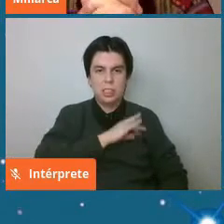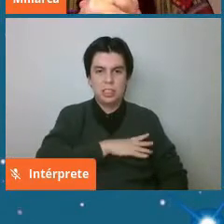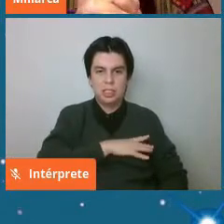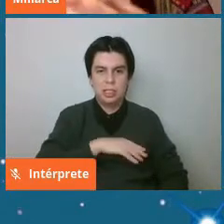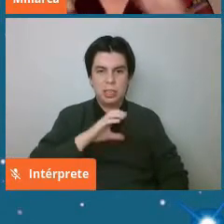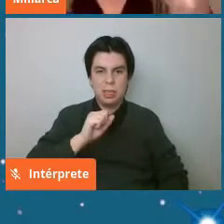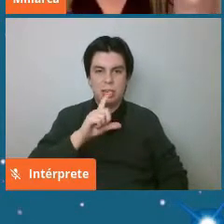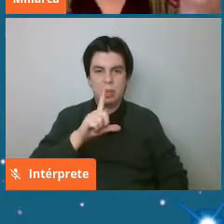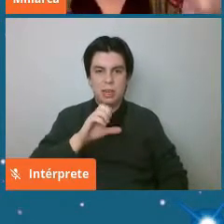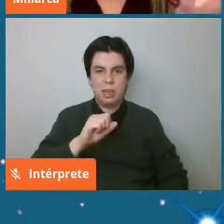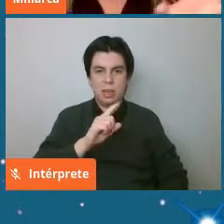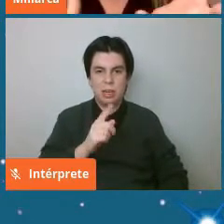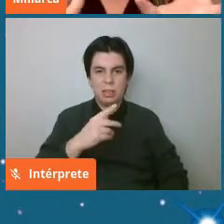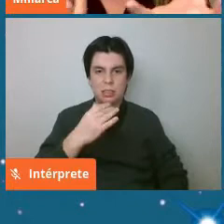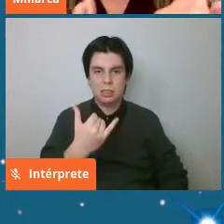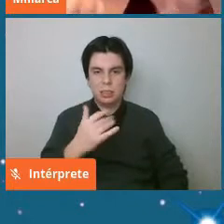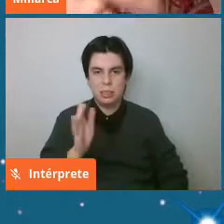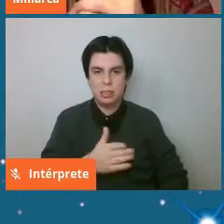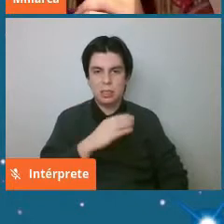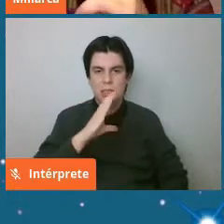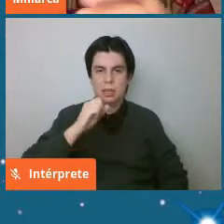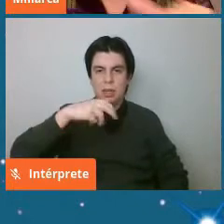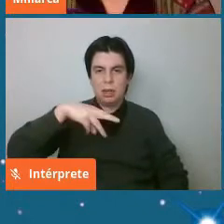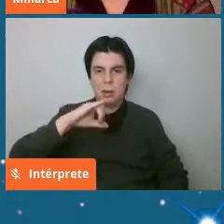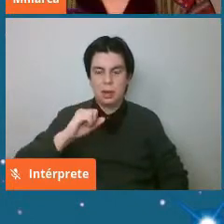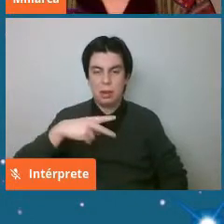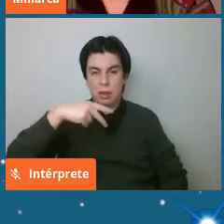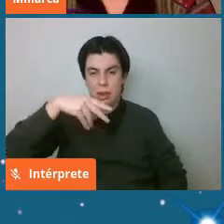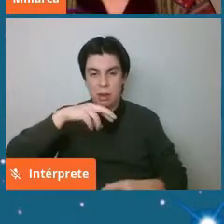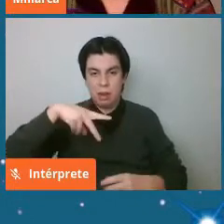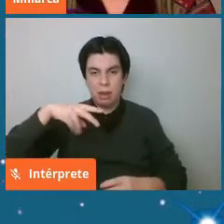unión entre el cielo y la tierra que vendrían a ser los meteoritos